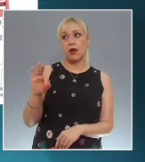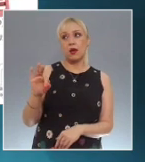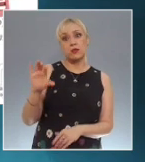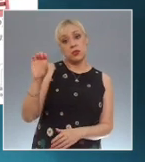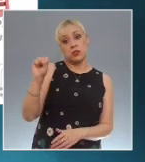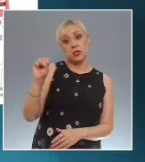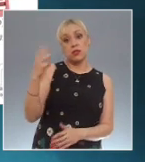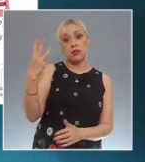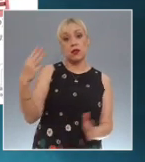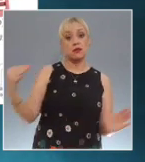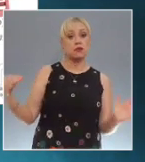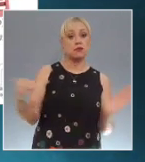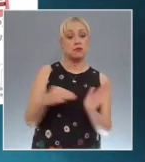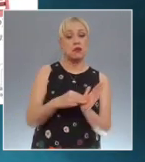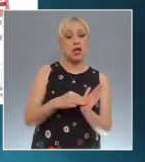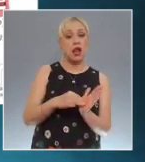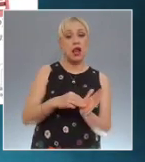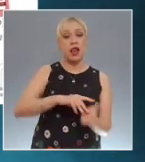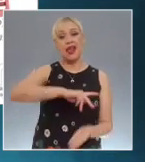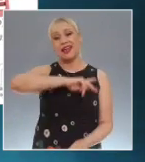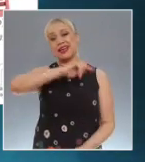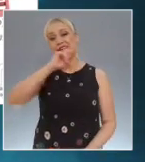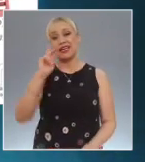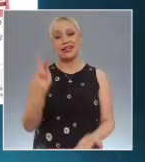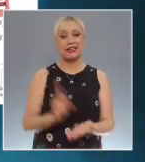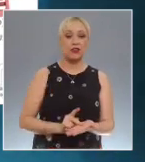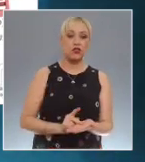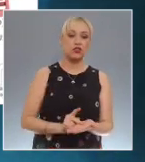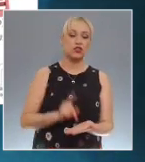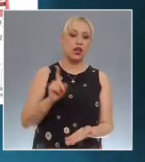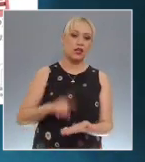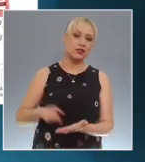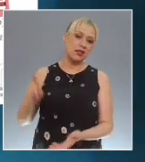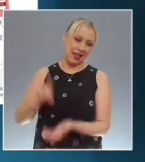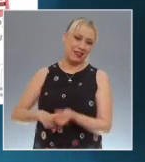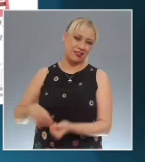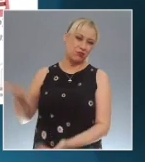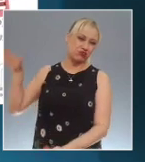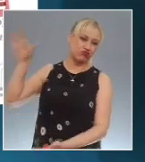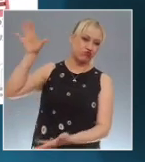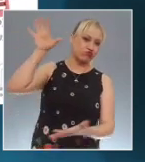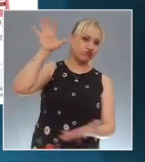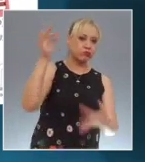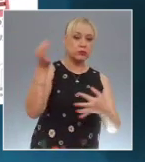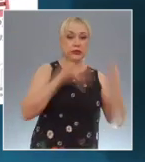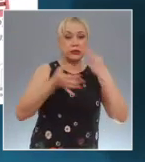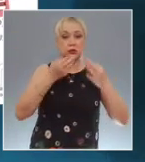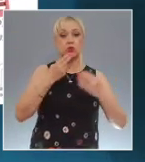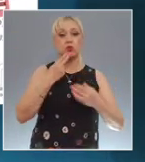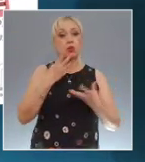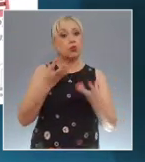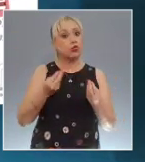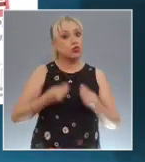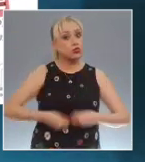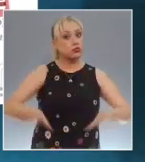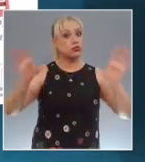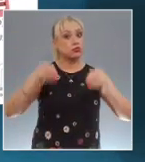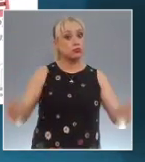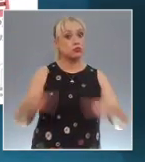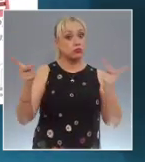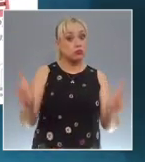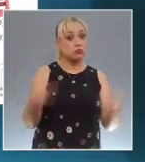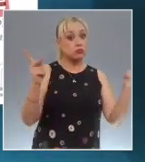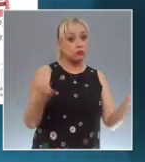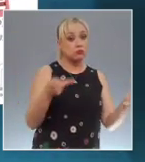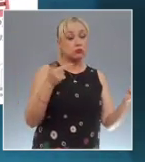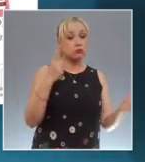toneladas de antibióticos los que se usaban anualmente a nivel global. Y se estima que anualmente esta cantidad suba hasta los